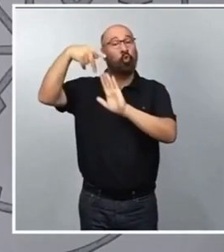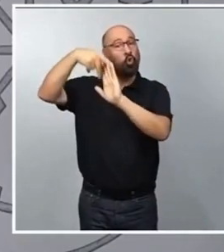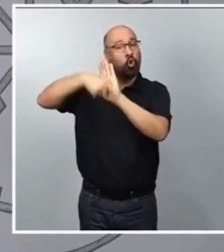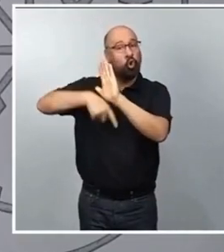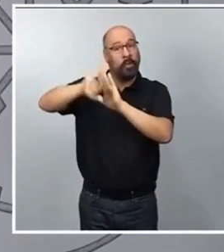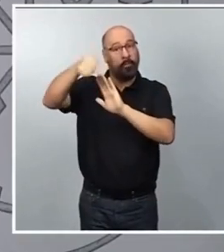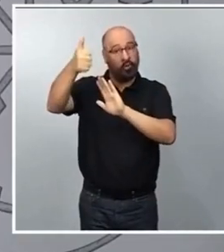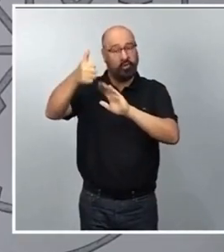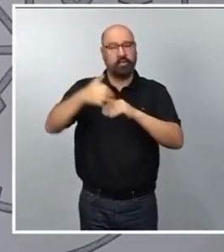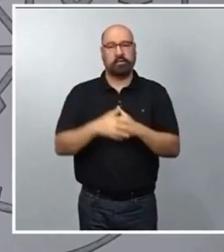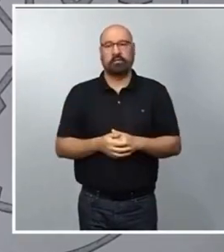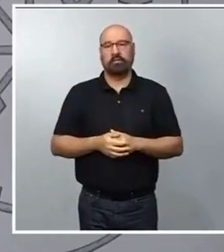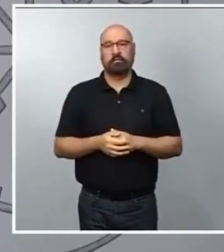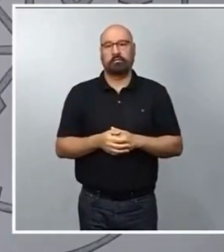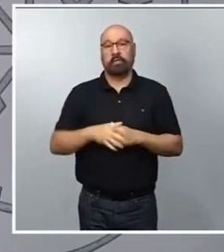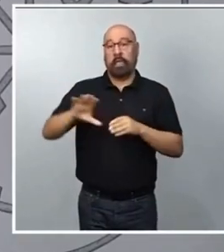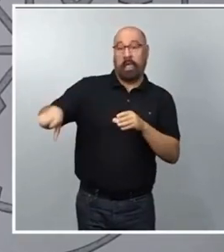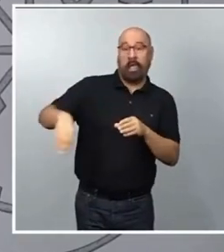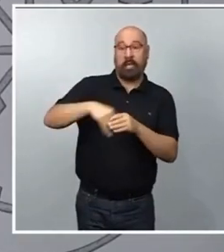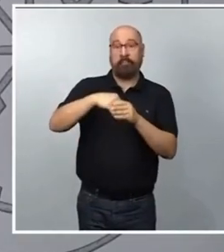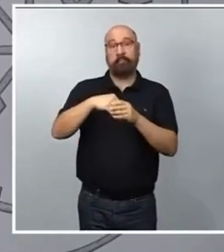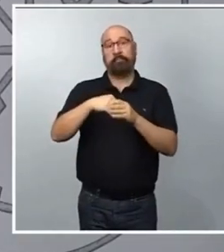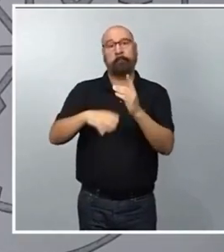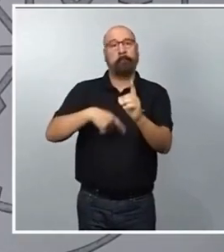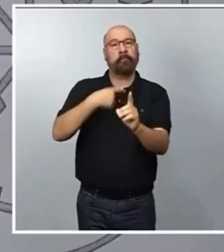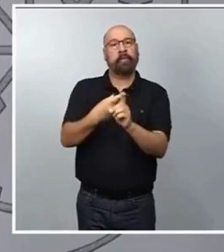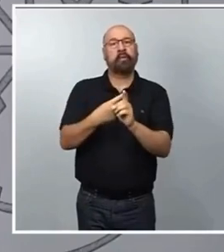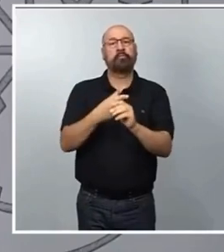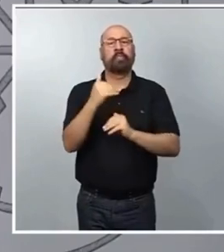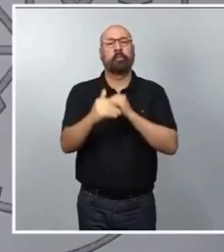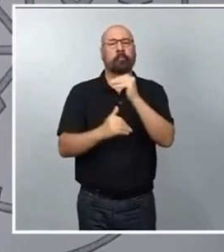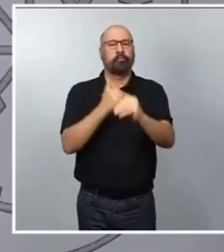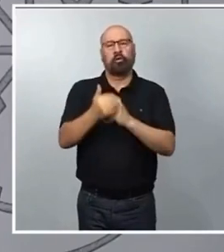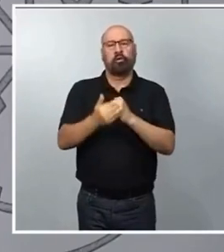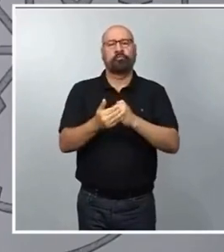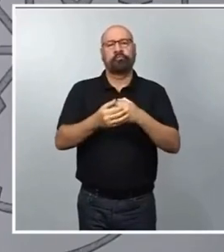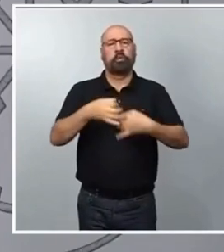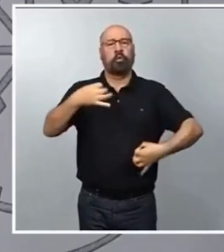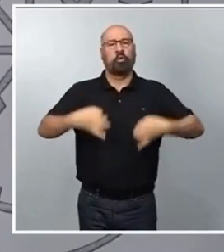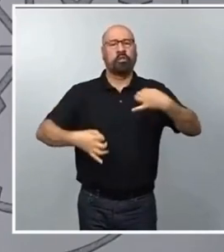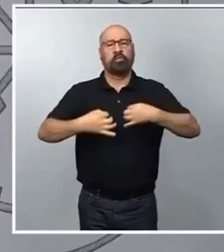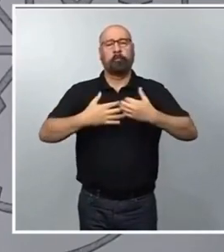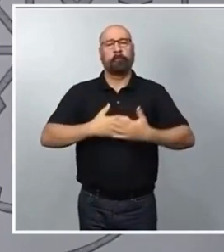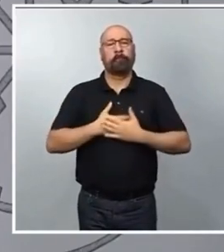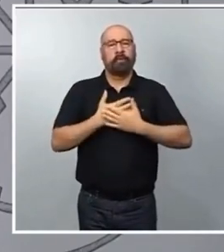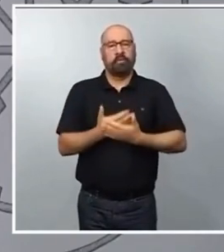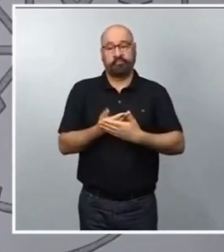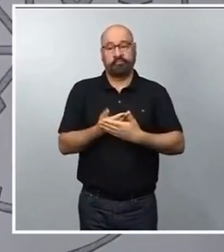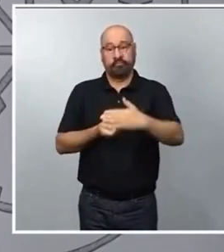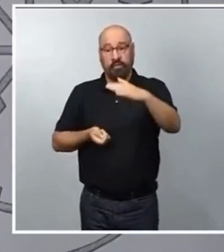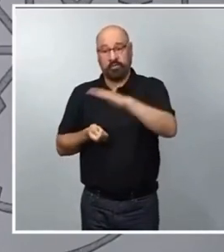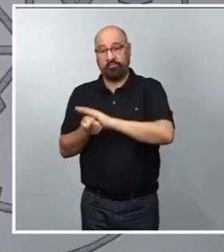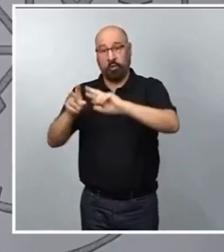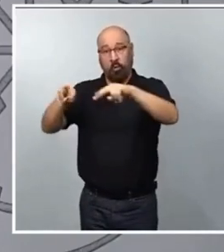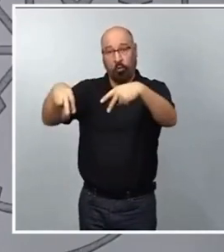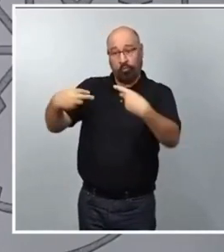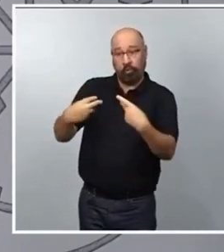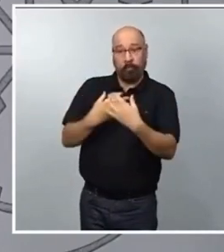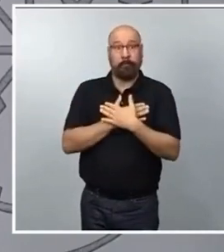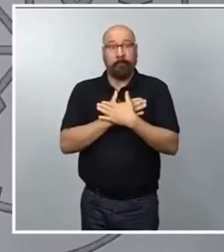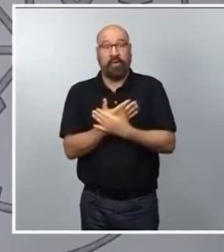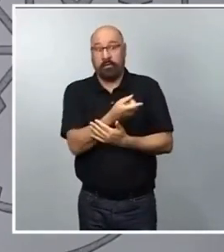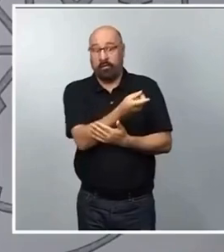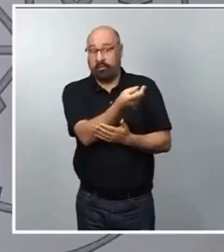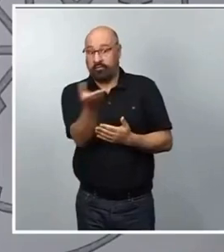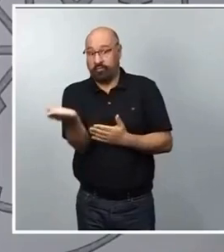viene a añadir un nuevo procedimiento de jurisdicción voluntaria para la solicitud de autorización judicial para realizar